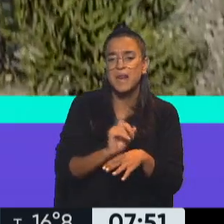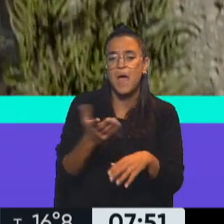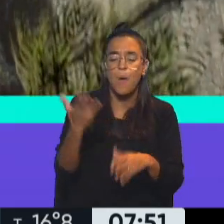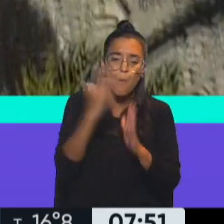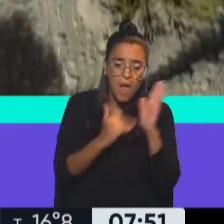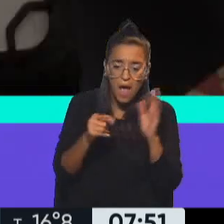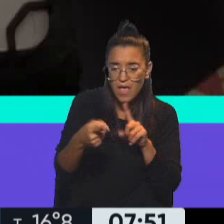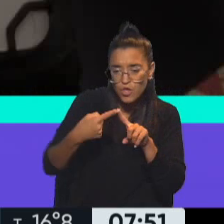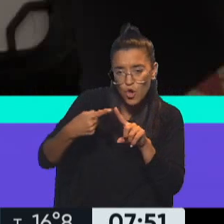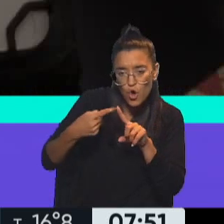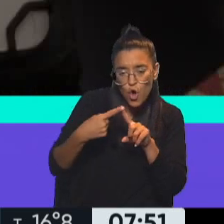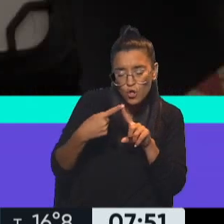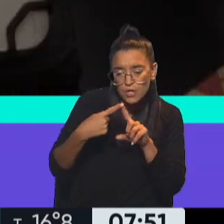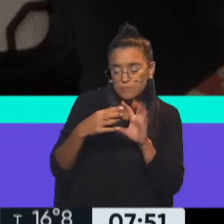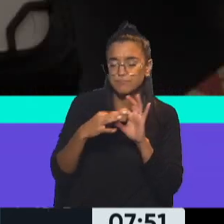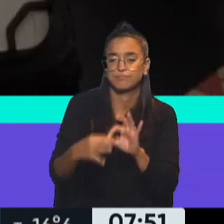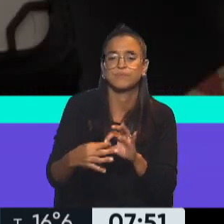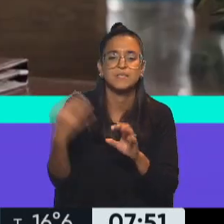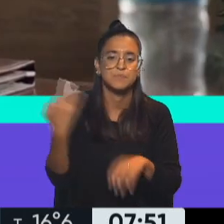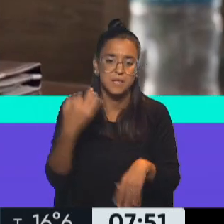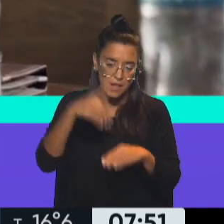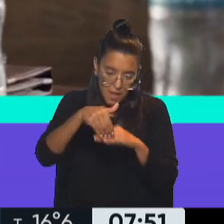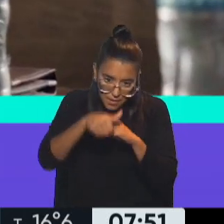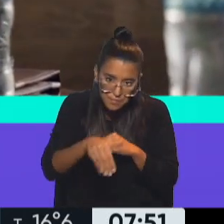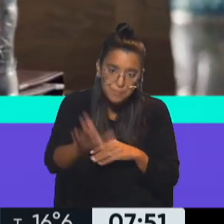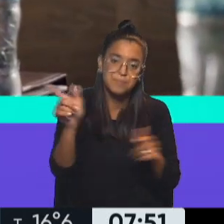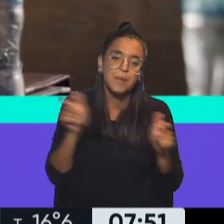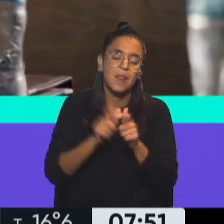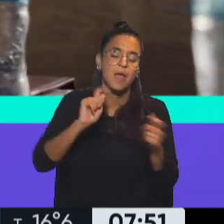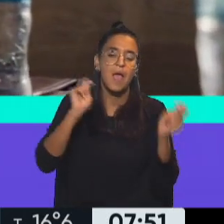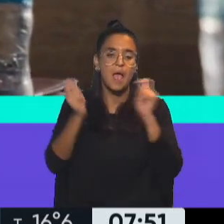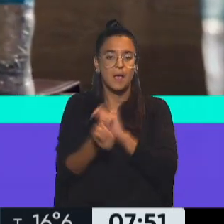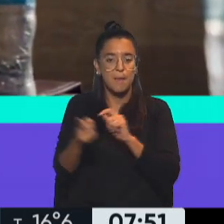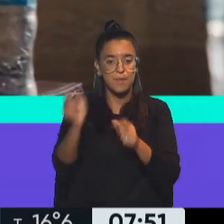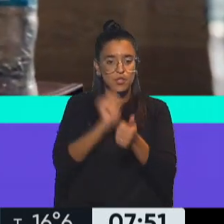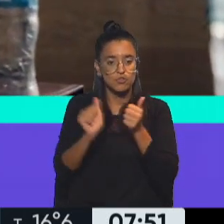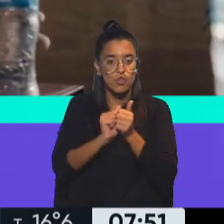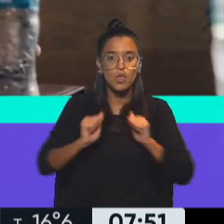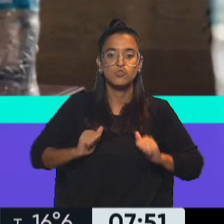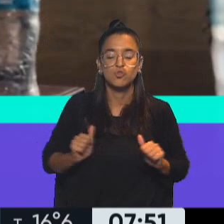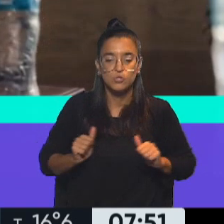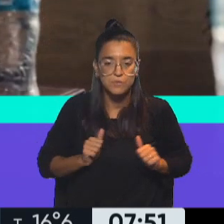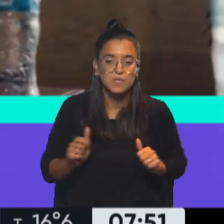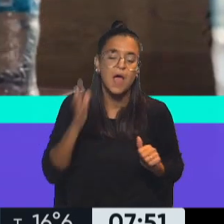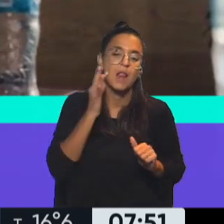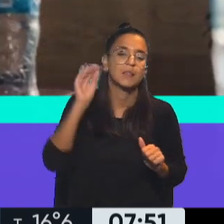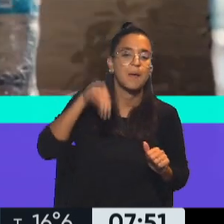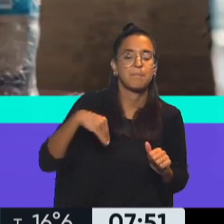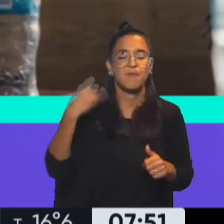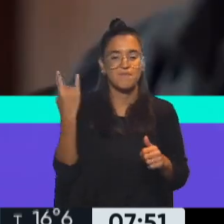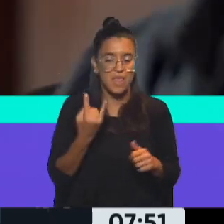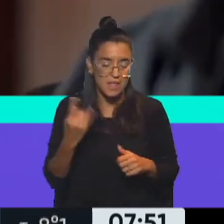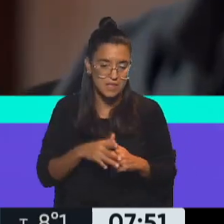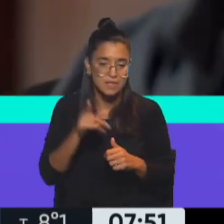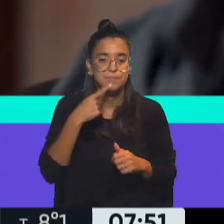establece una conexión especial y a partir de ahí ya la película cambia para una historia de suspenso con algo también de fantasía.